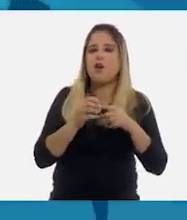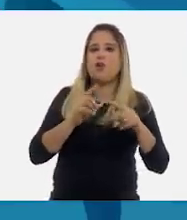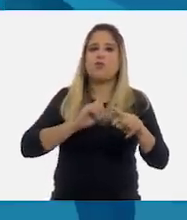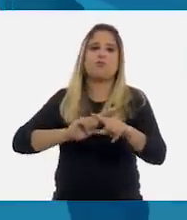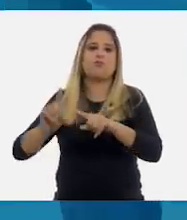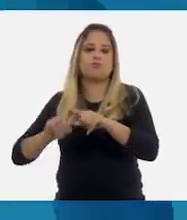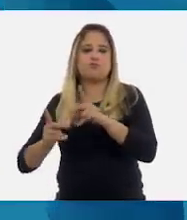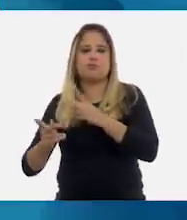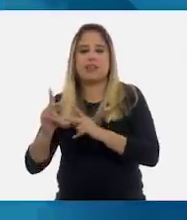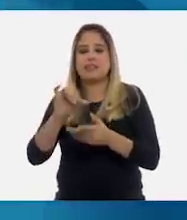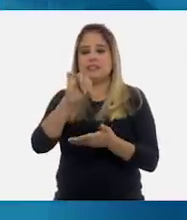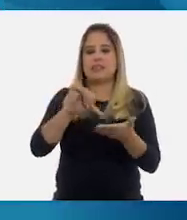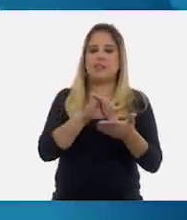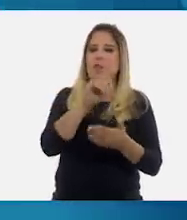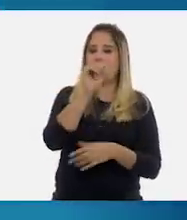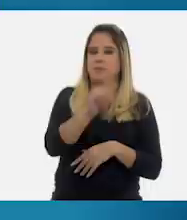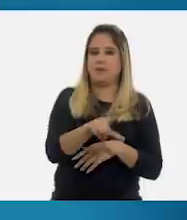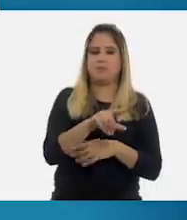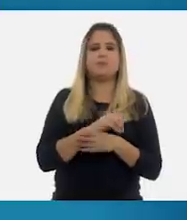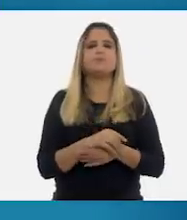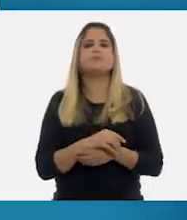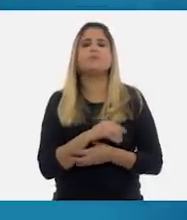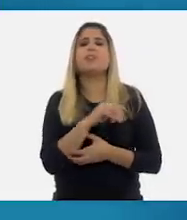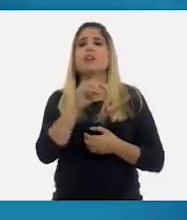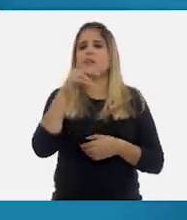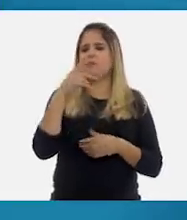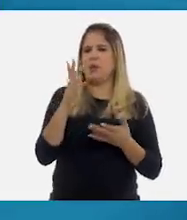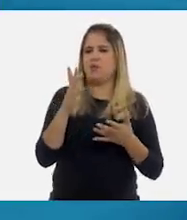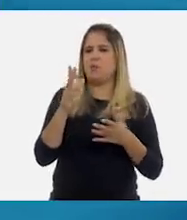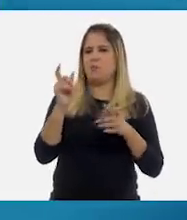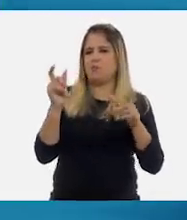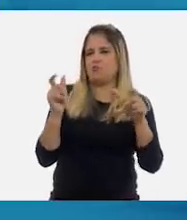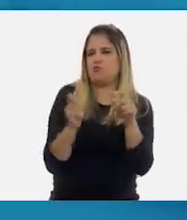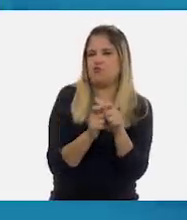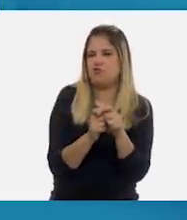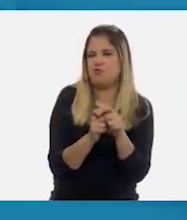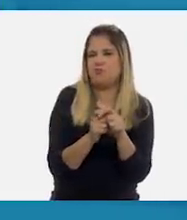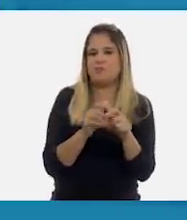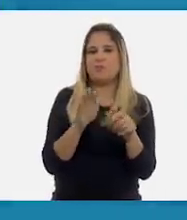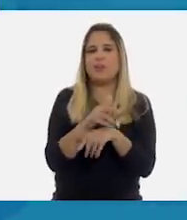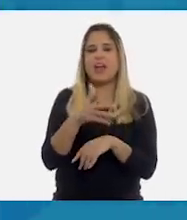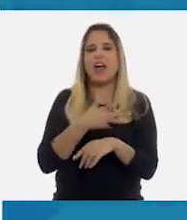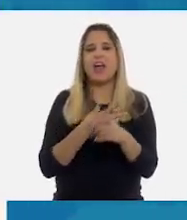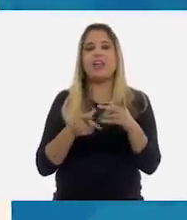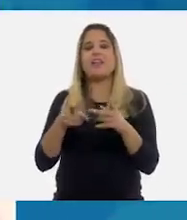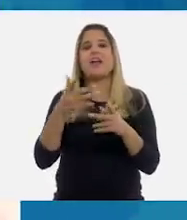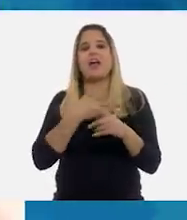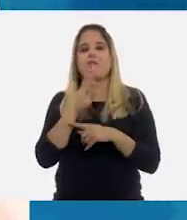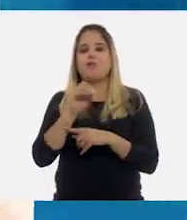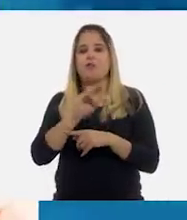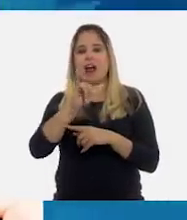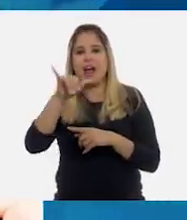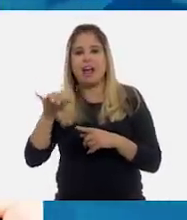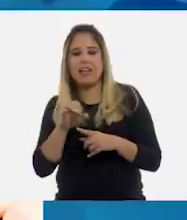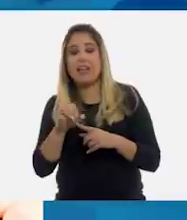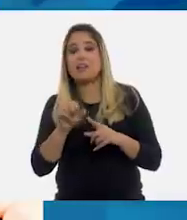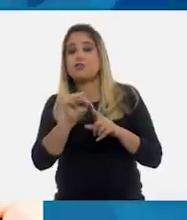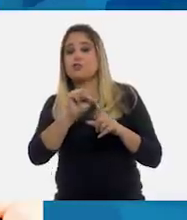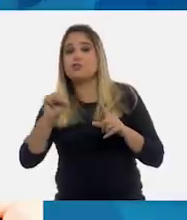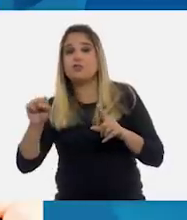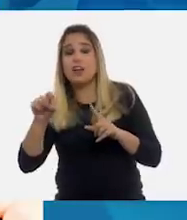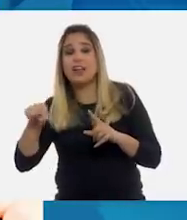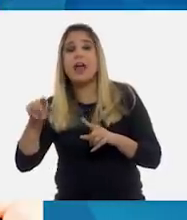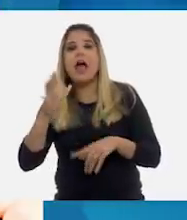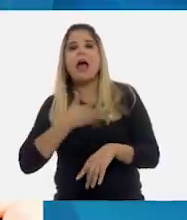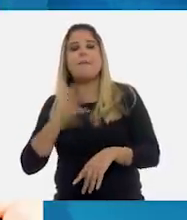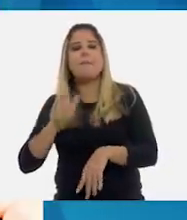en la zona centro. Pero en menor cantidad, porque también destacan los forrajes y al sureste, tienen